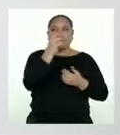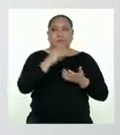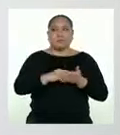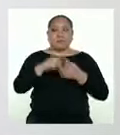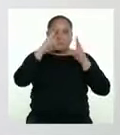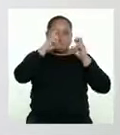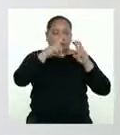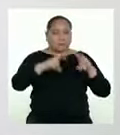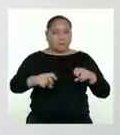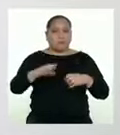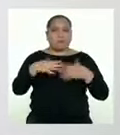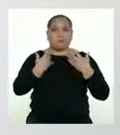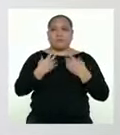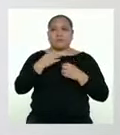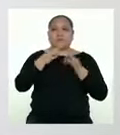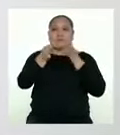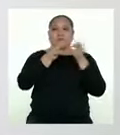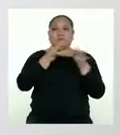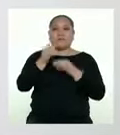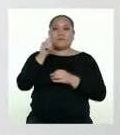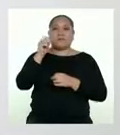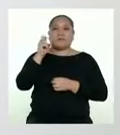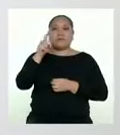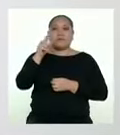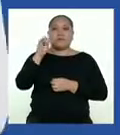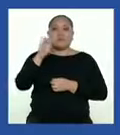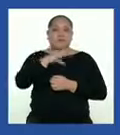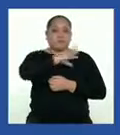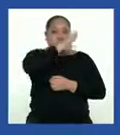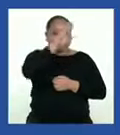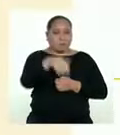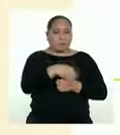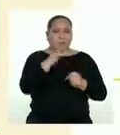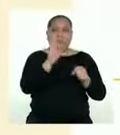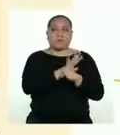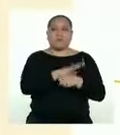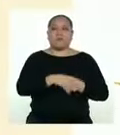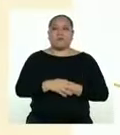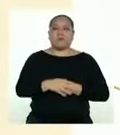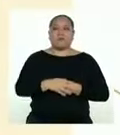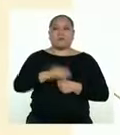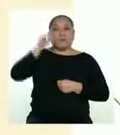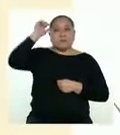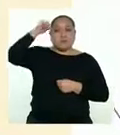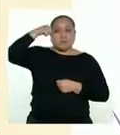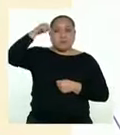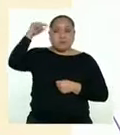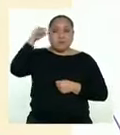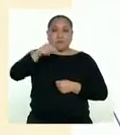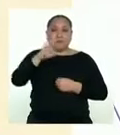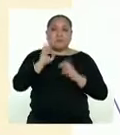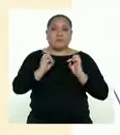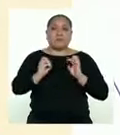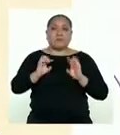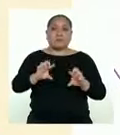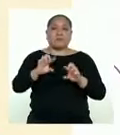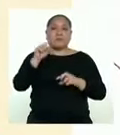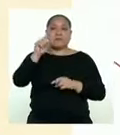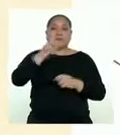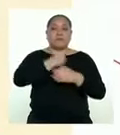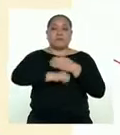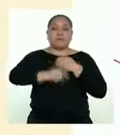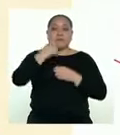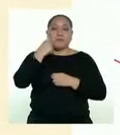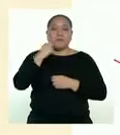Analicémosla para poder hablar del texto de forma general. Recuerda, esta es una oportunidad para que tus